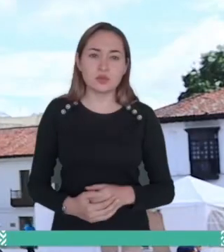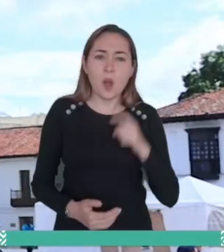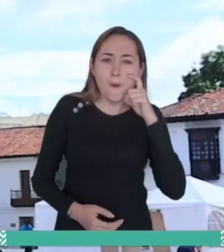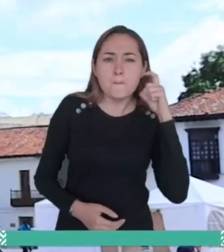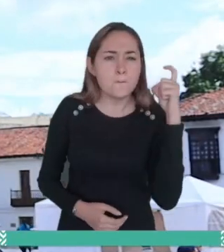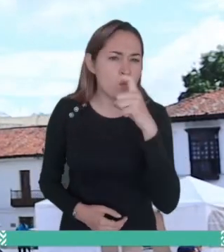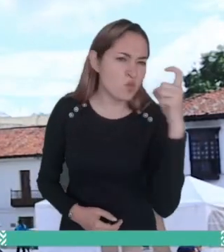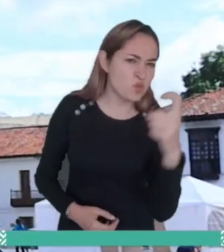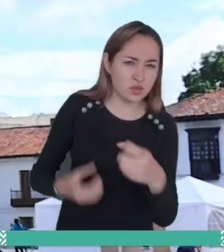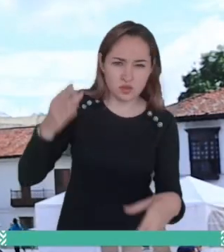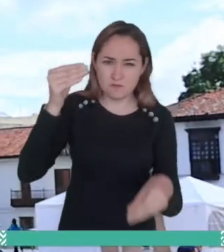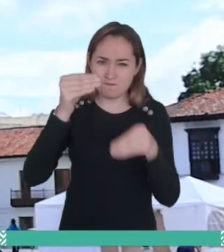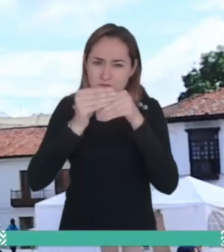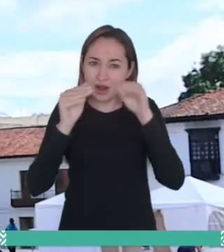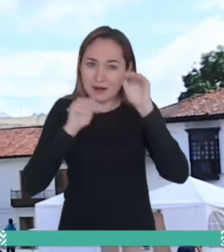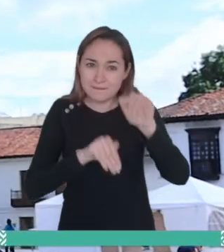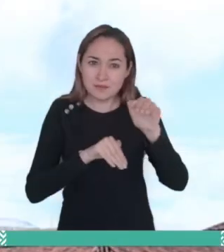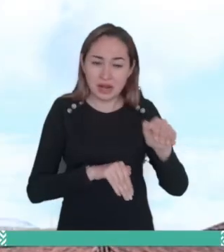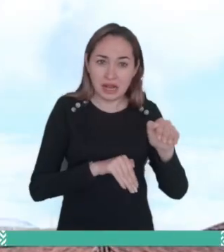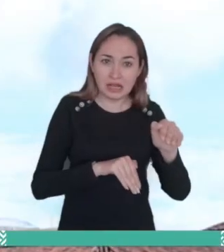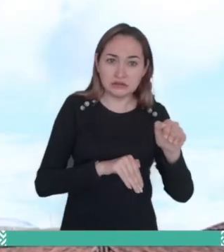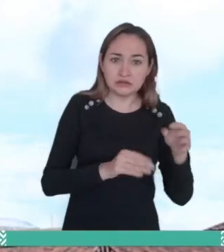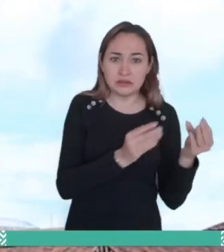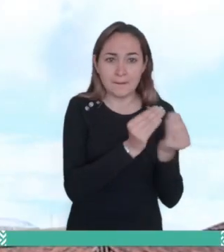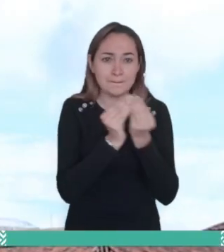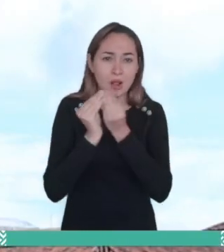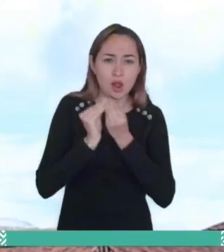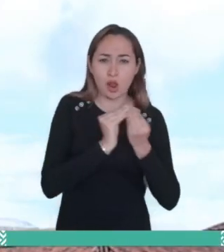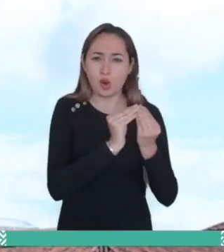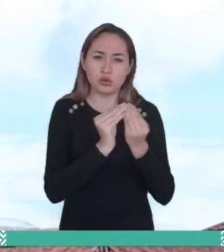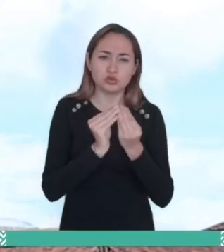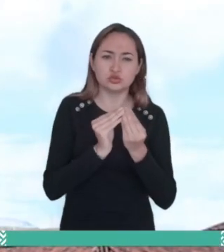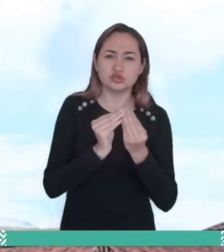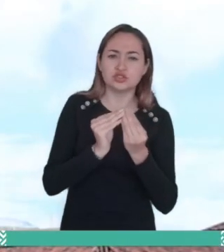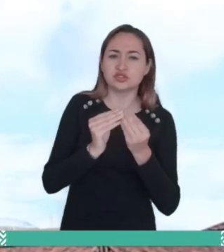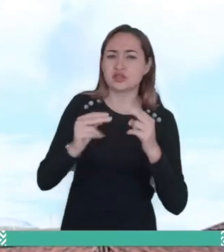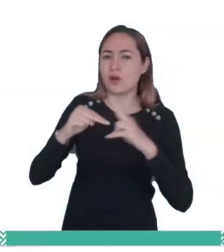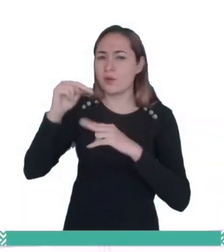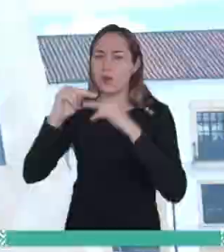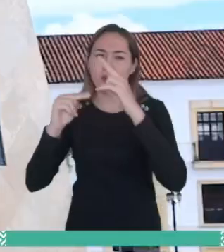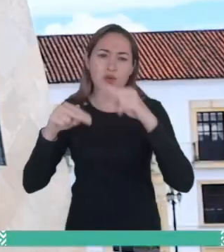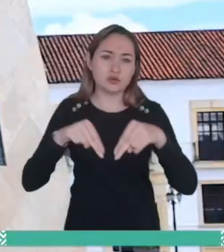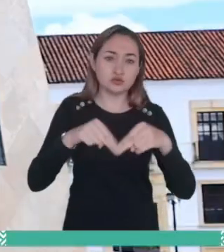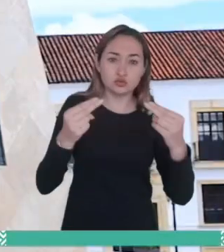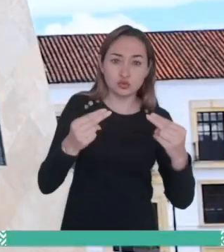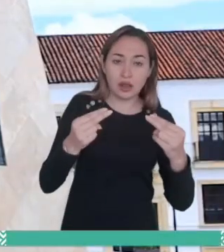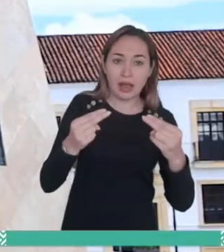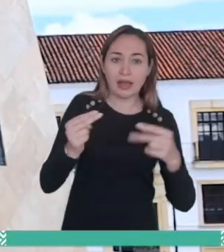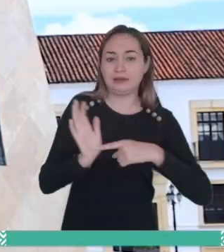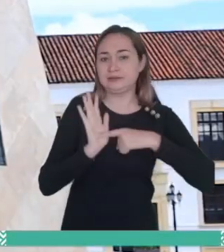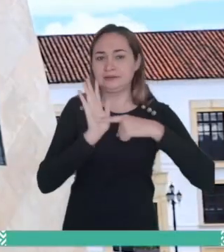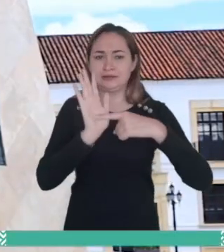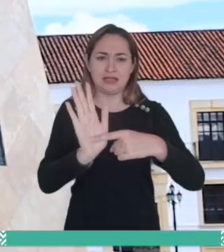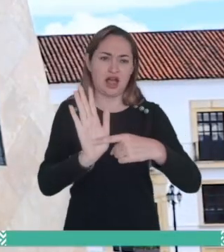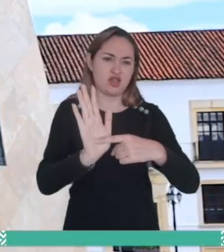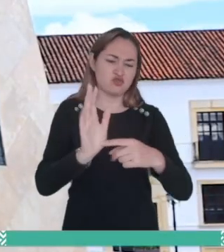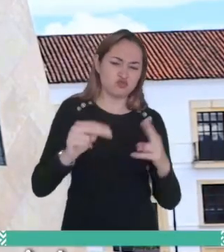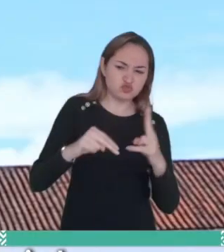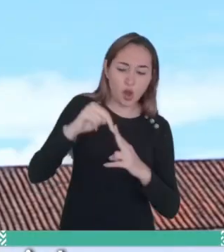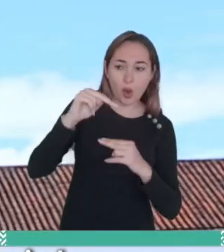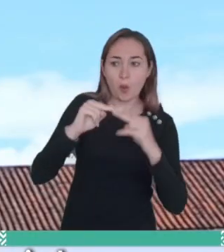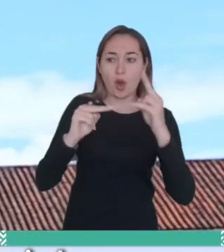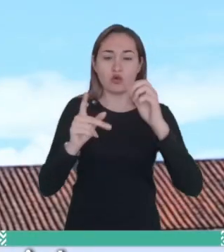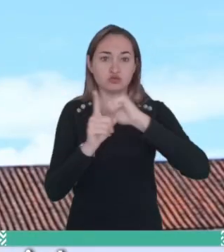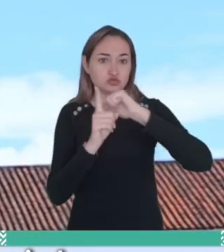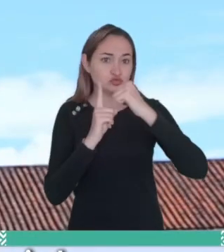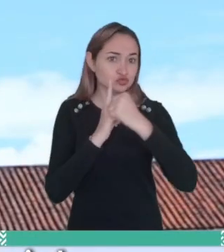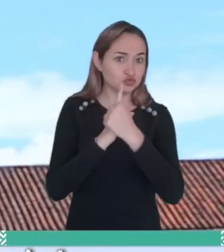Estamos buscando más representantes al Consejo Territorial de Planeación de la Ciudad de Tunja. Los consejeros representamos a la sociedad civil